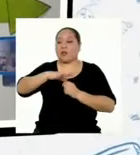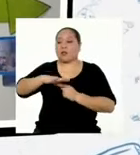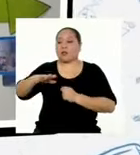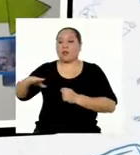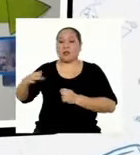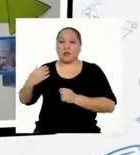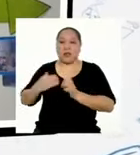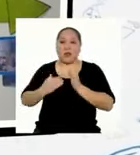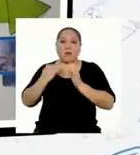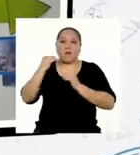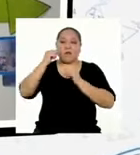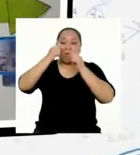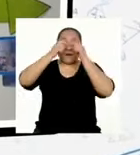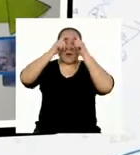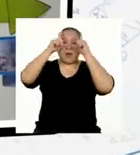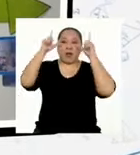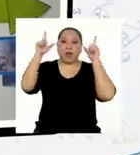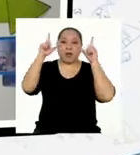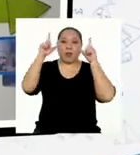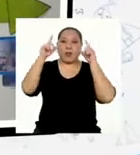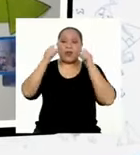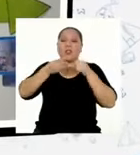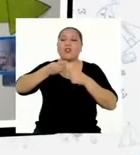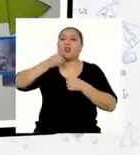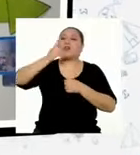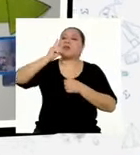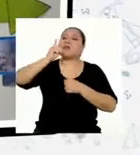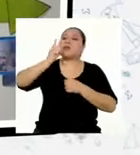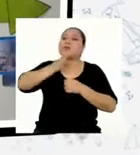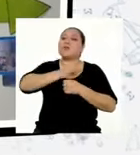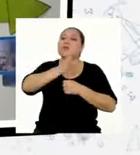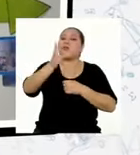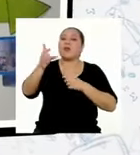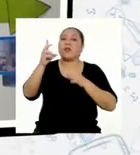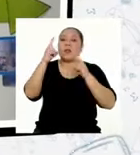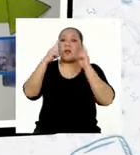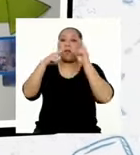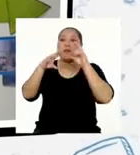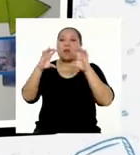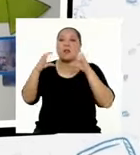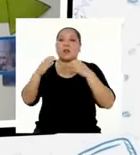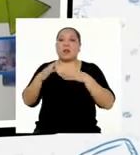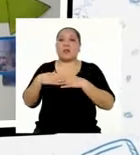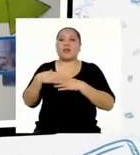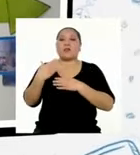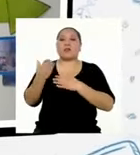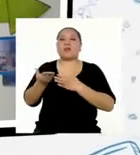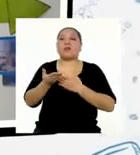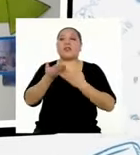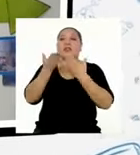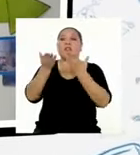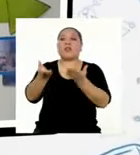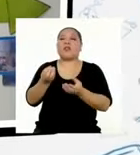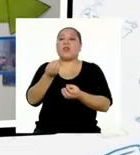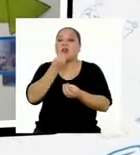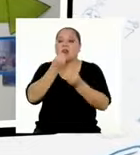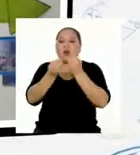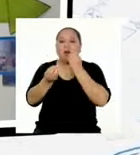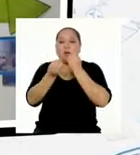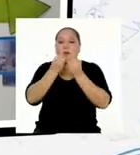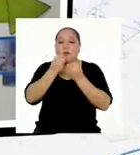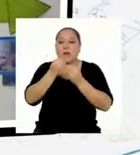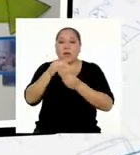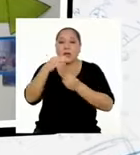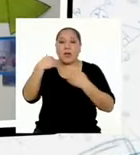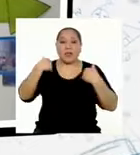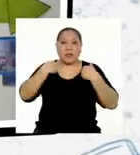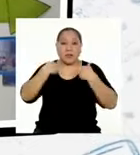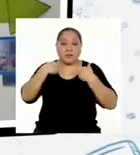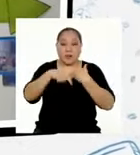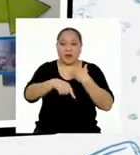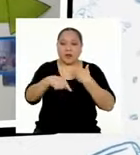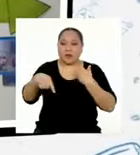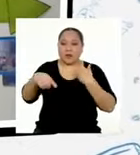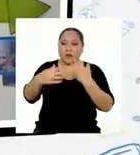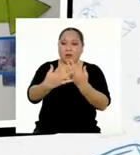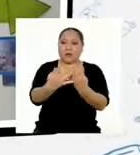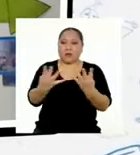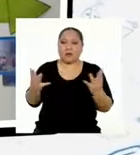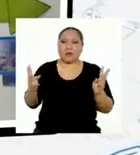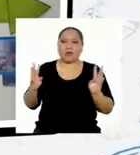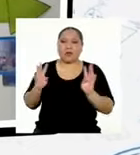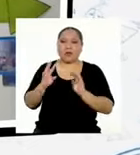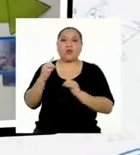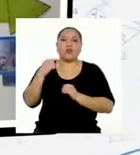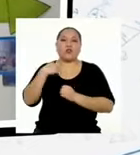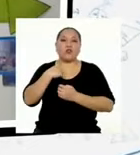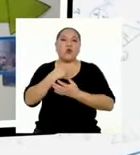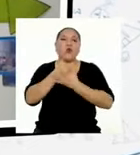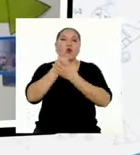de Aprendo en Casa. Luego, van a darle de comer a los animalitos que tenemos en nuestro corral. Mientras yo, voy